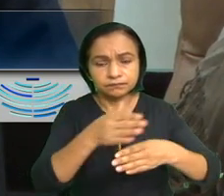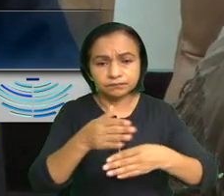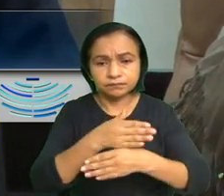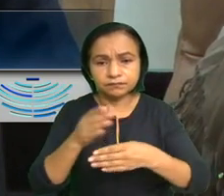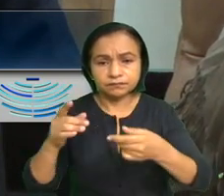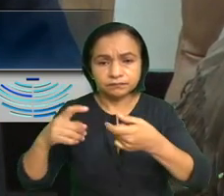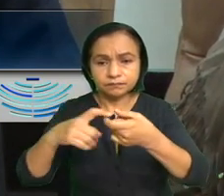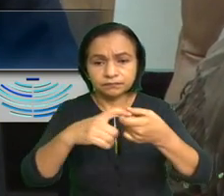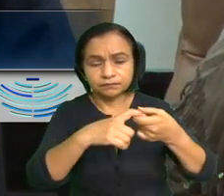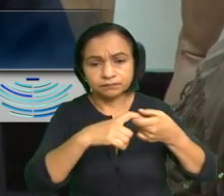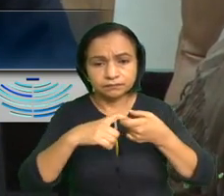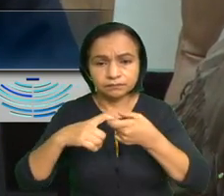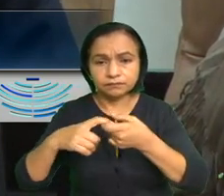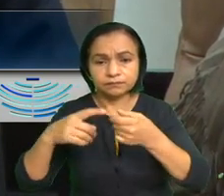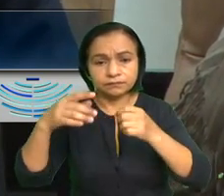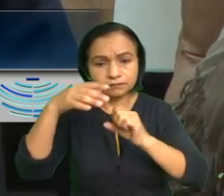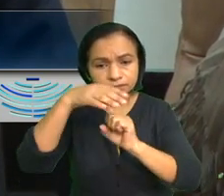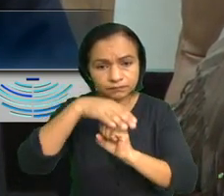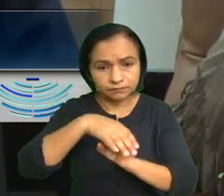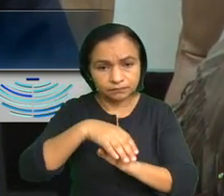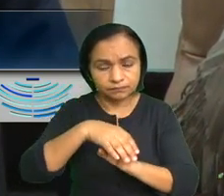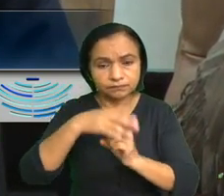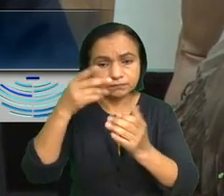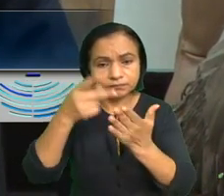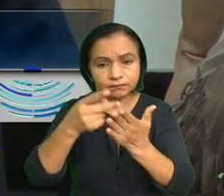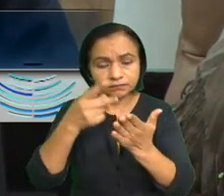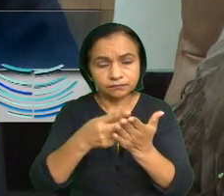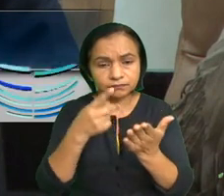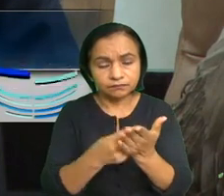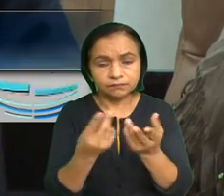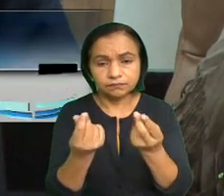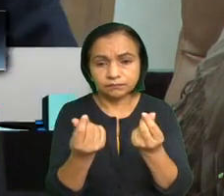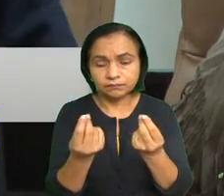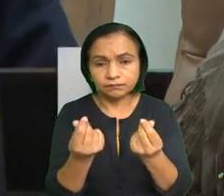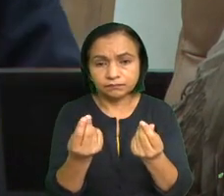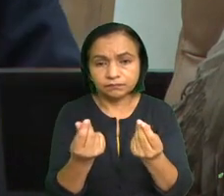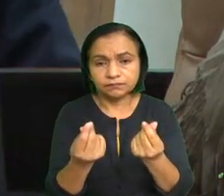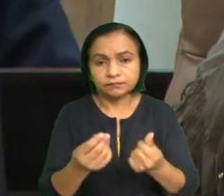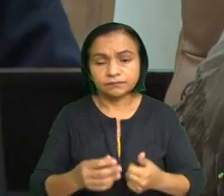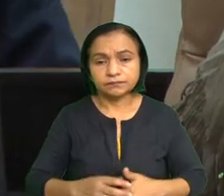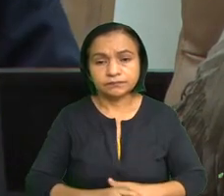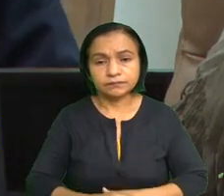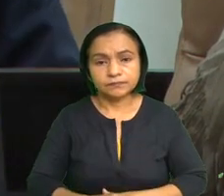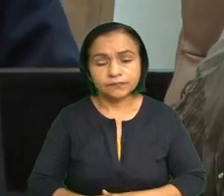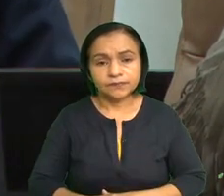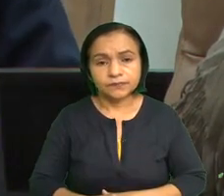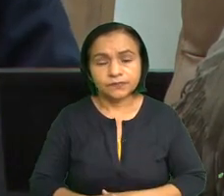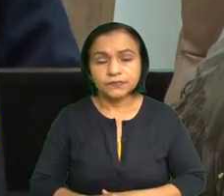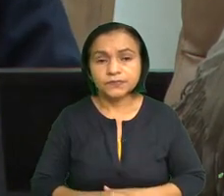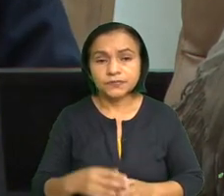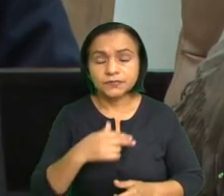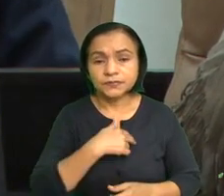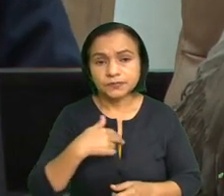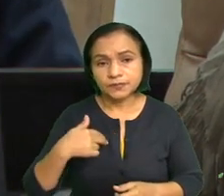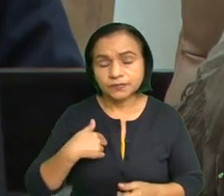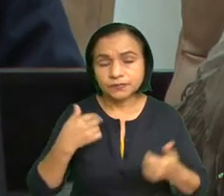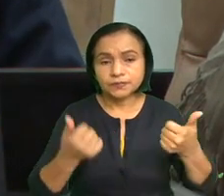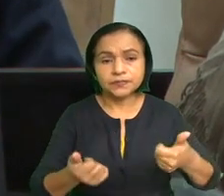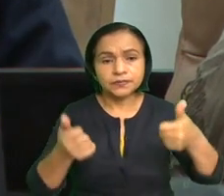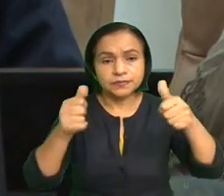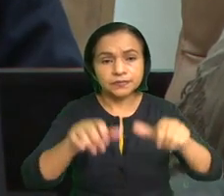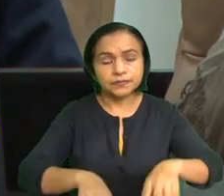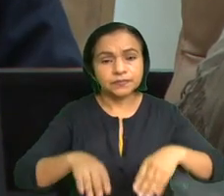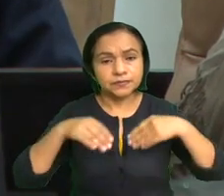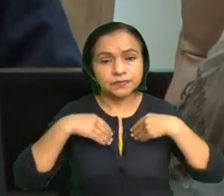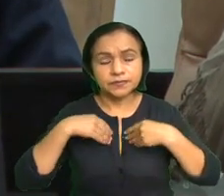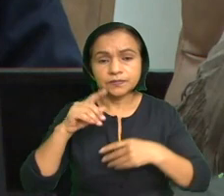coordinación con la Comisión de Producción, Economía y Presupuestos. Se construyó y aprobó por